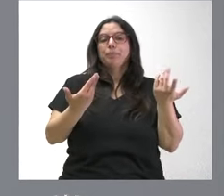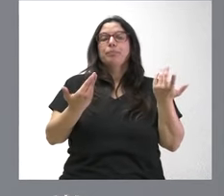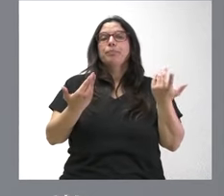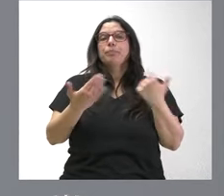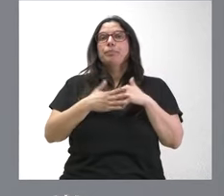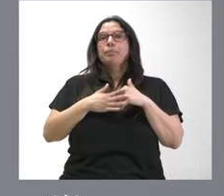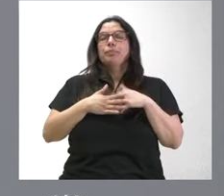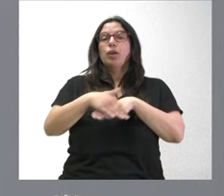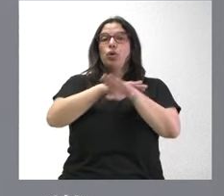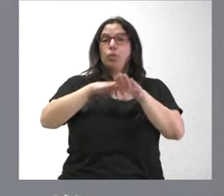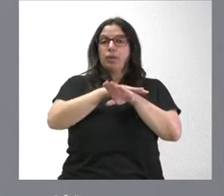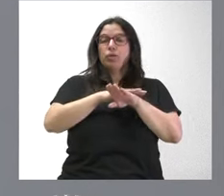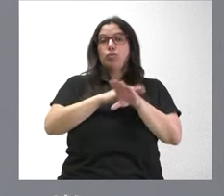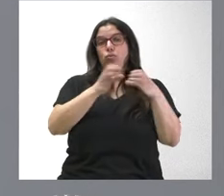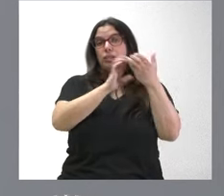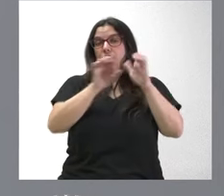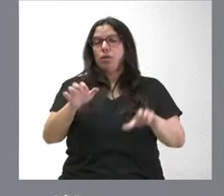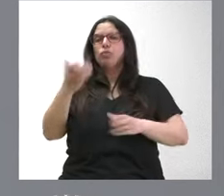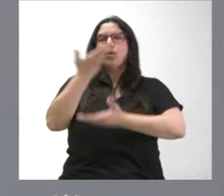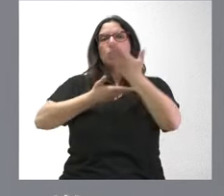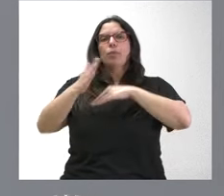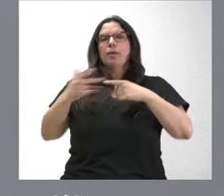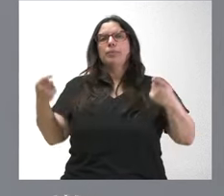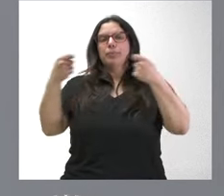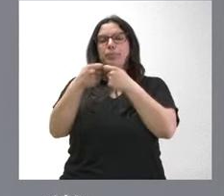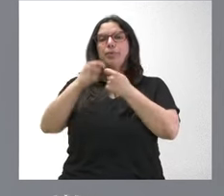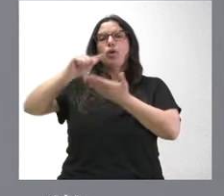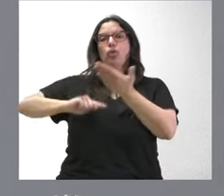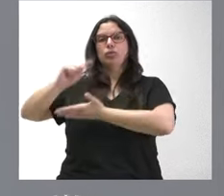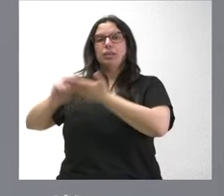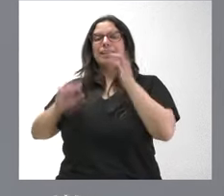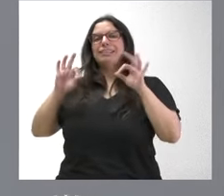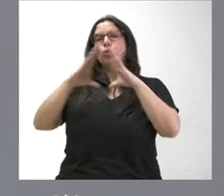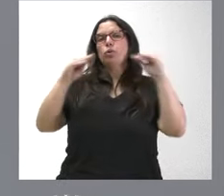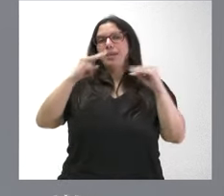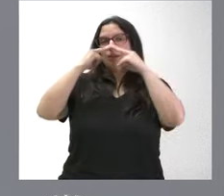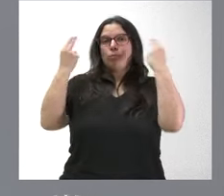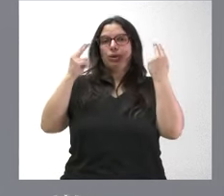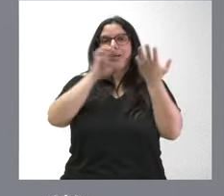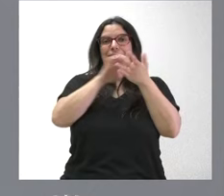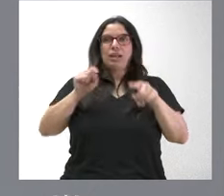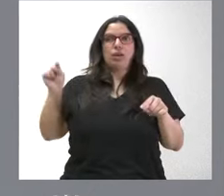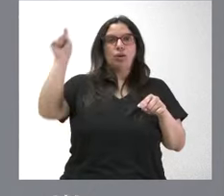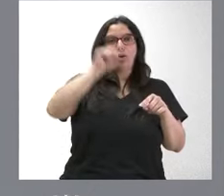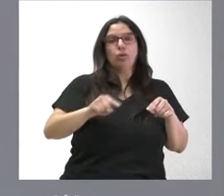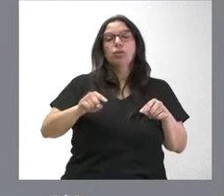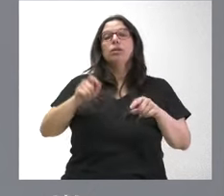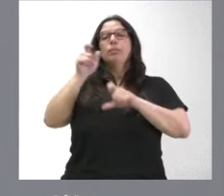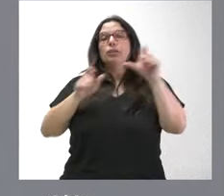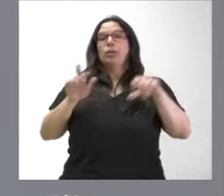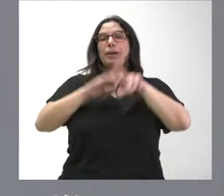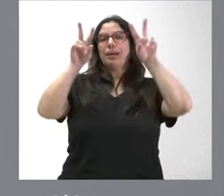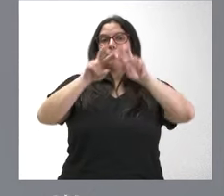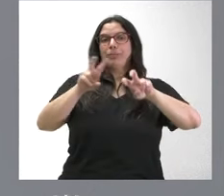Autonómico, la Junta de Castilla y León, colabora en la cofinanciación de la contratación por parte de las universidades públicas de Castilla y León del personal investigador